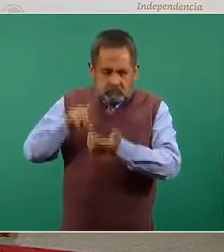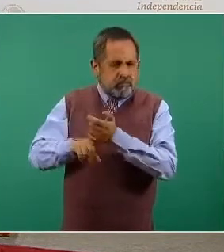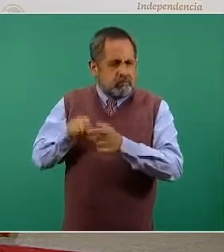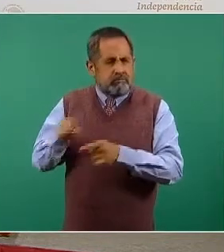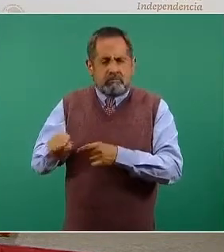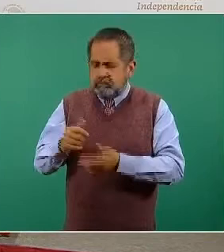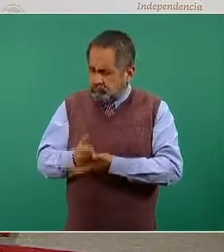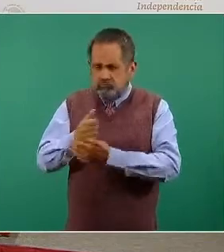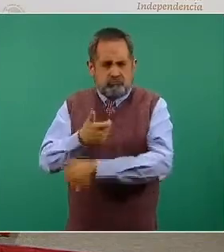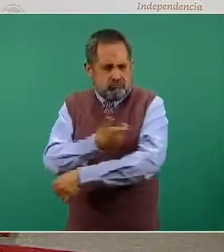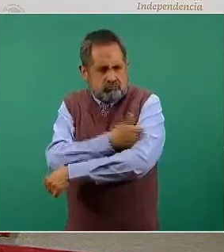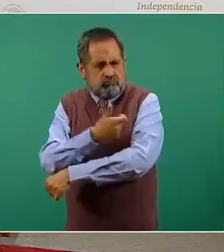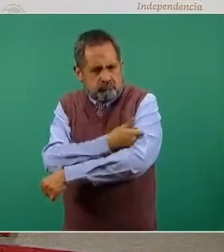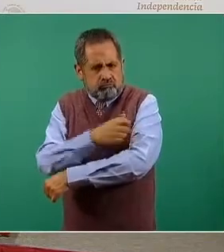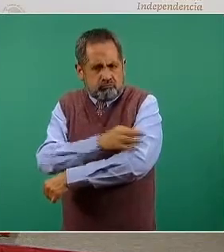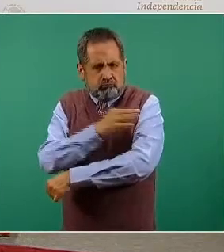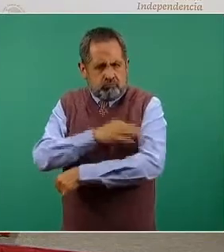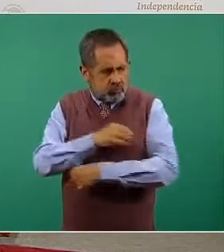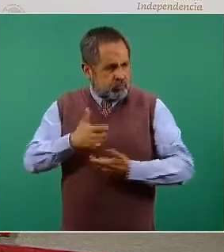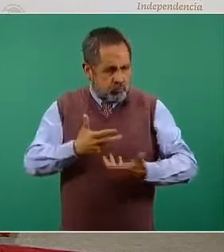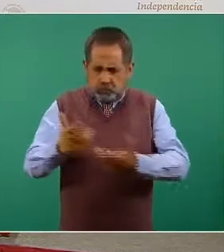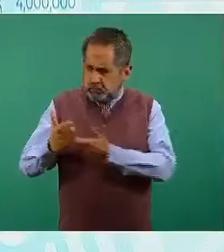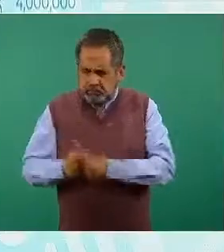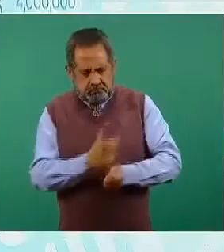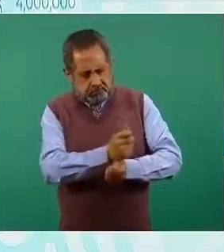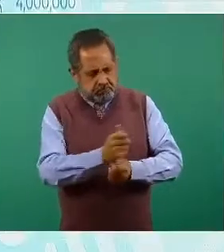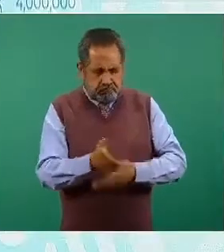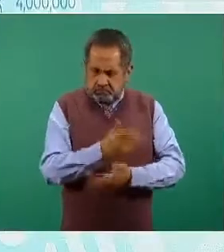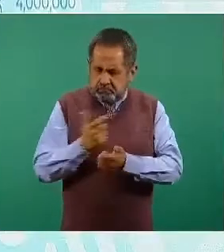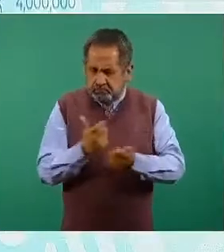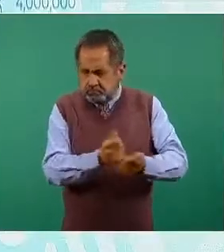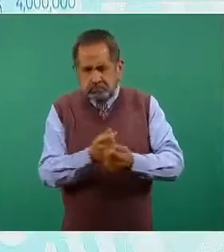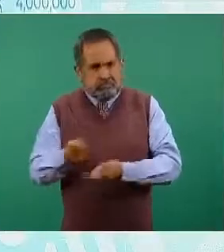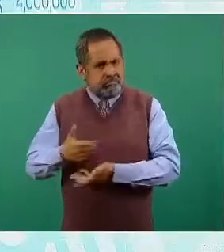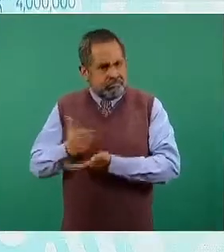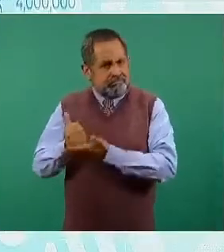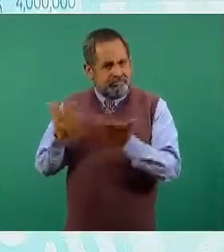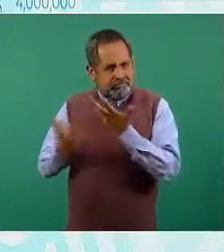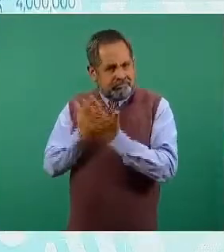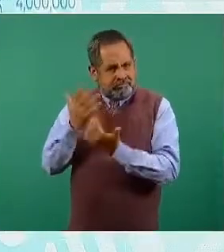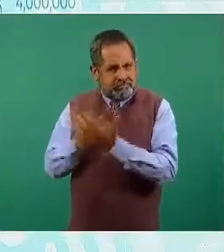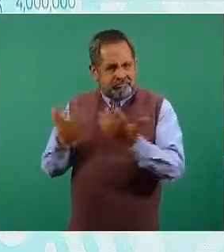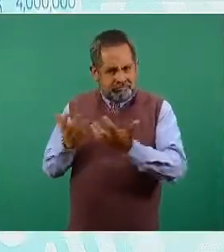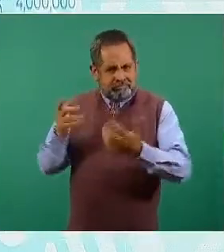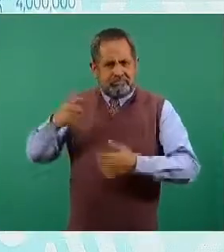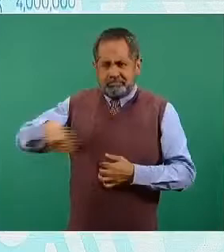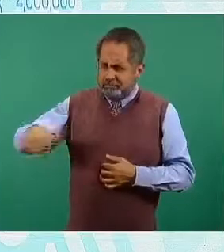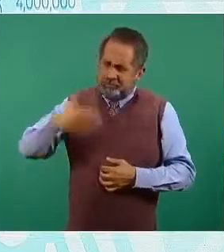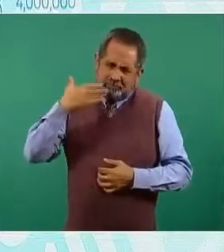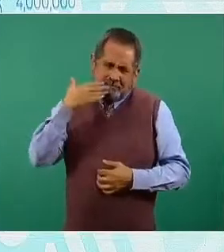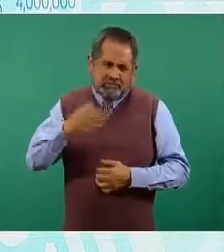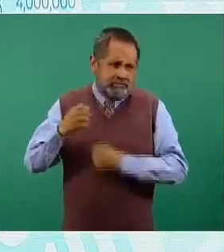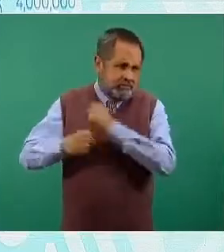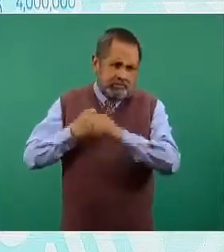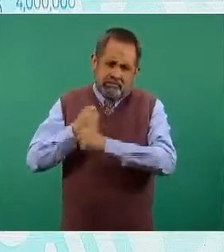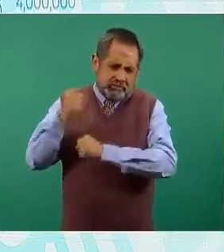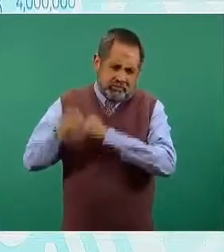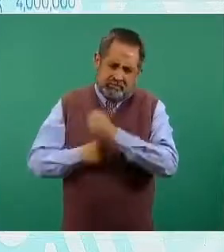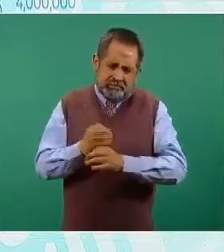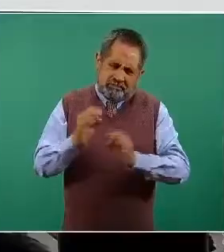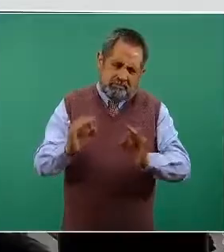que participan desde siempre en la historia de nuestro programa de vacunación universal.